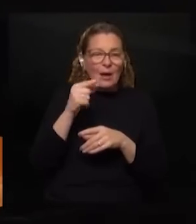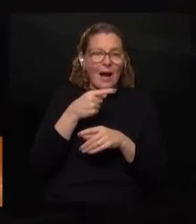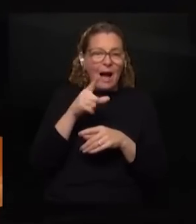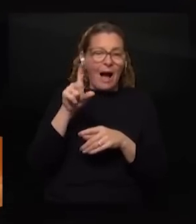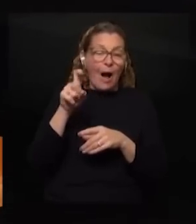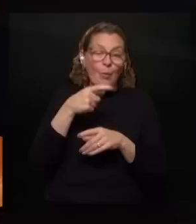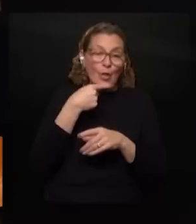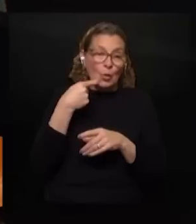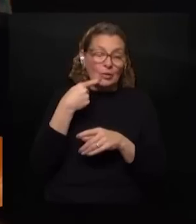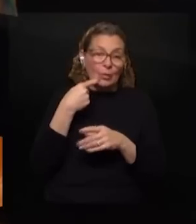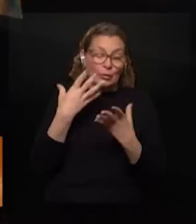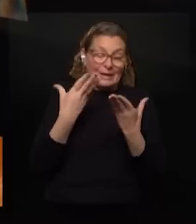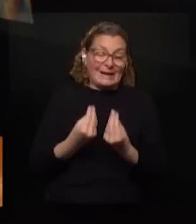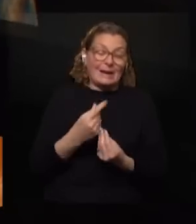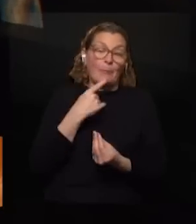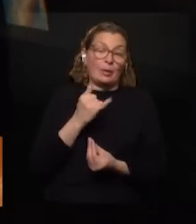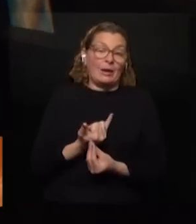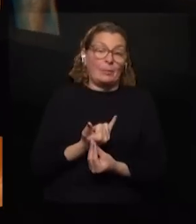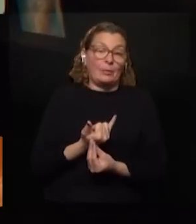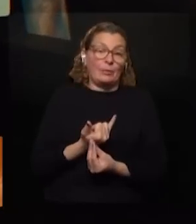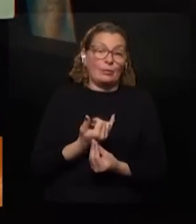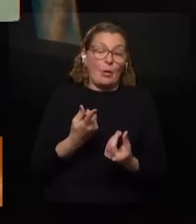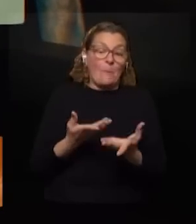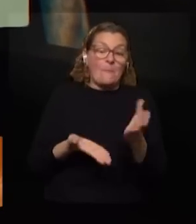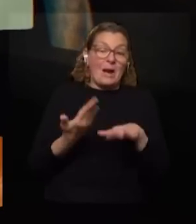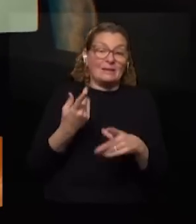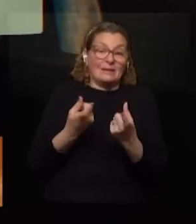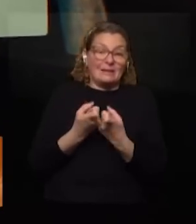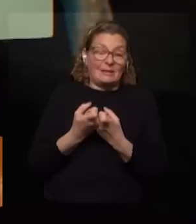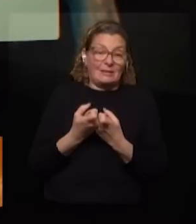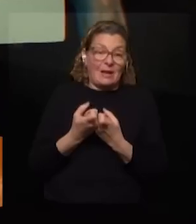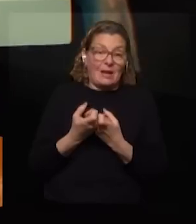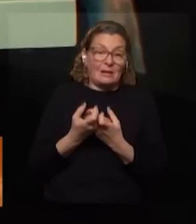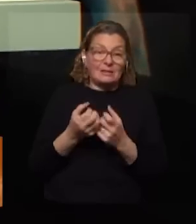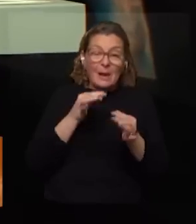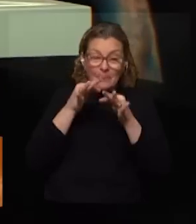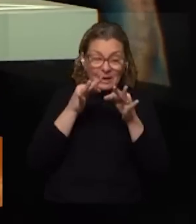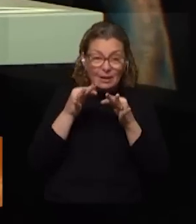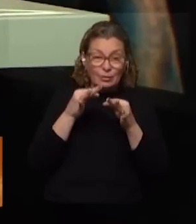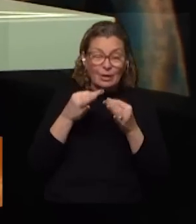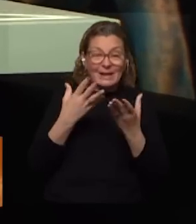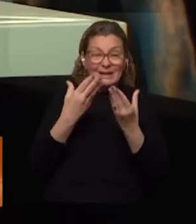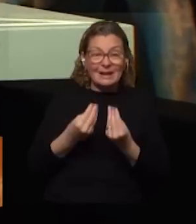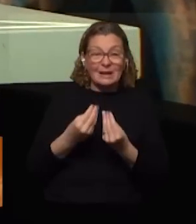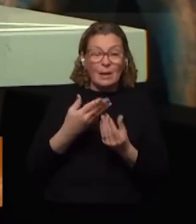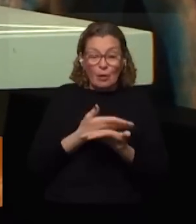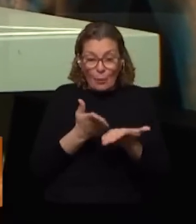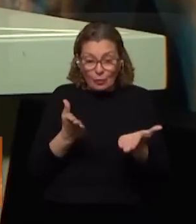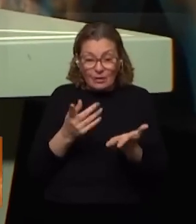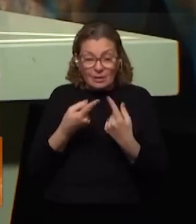es cuando hay sequía por ejemplo cuando más se necesita esta obra que está justificando que además ahora la sequía vino a mostrar otra cosa